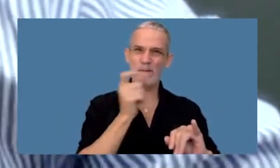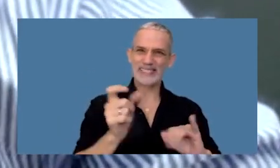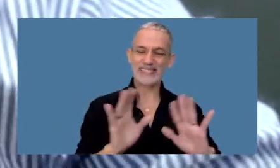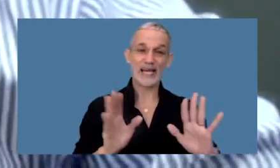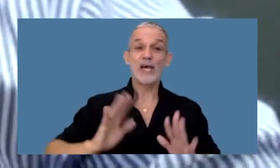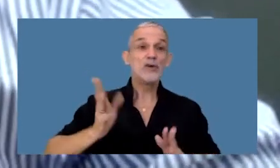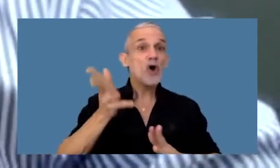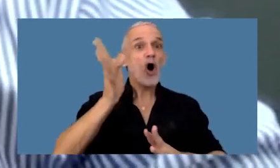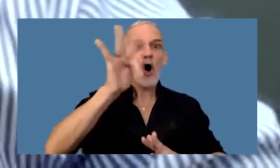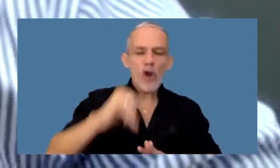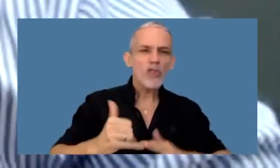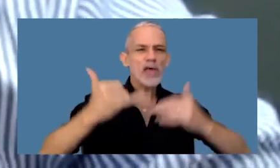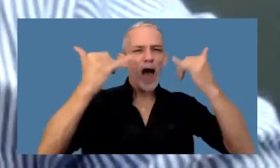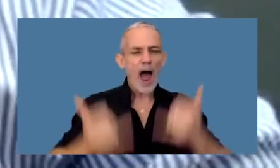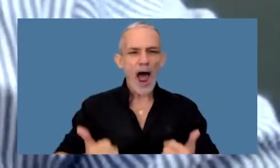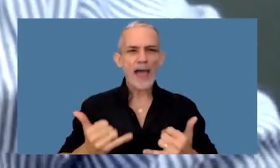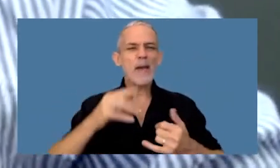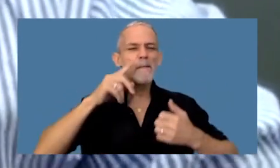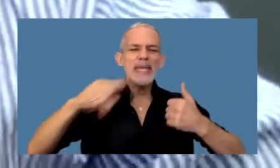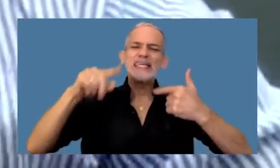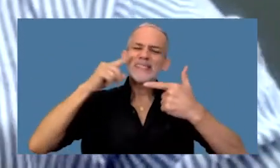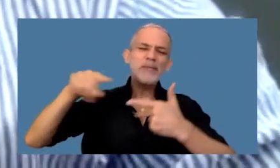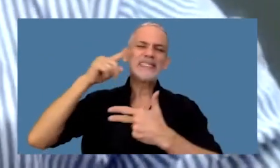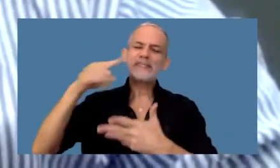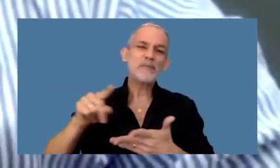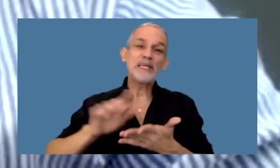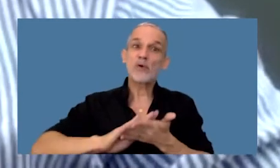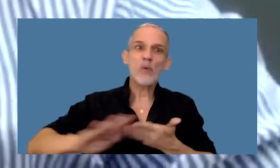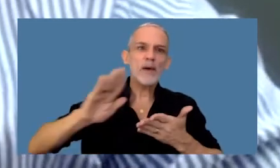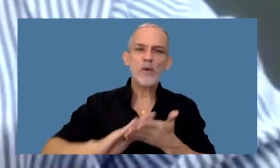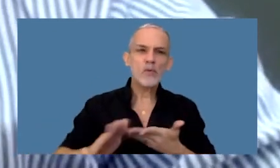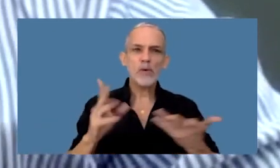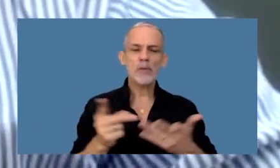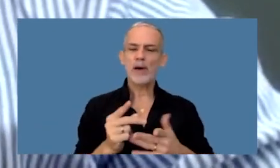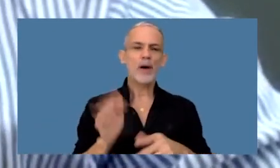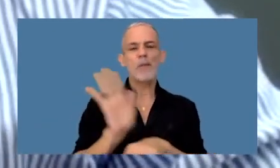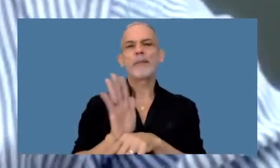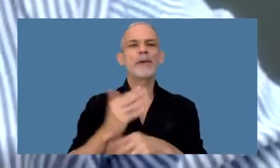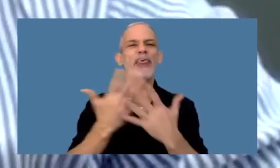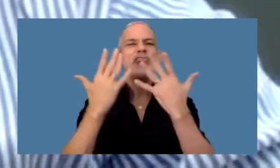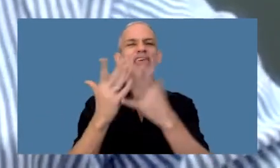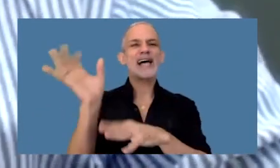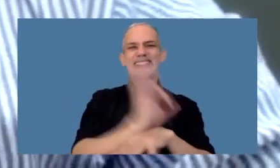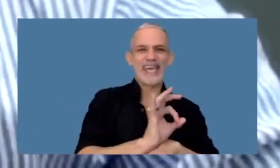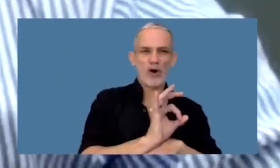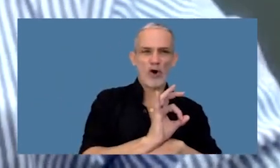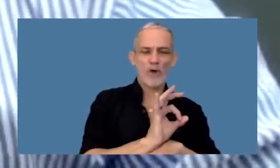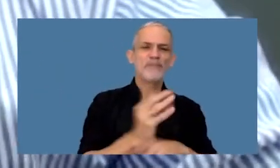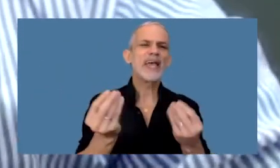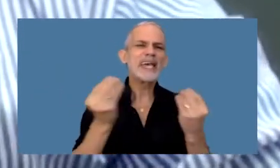todos los días aparecen miles de lo que llamamos día cero que es un día cero